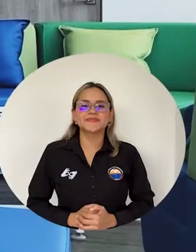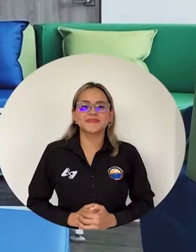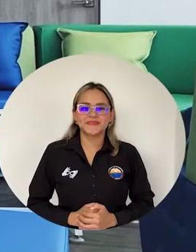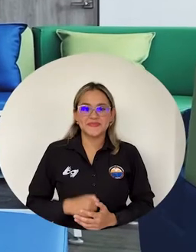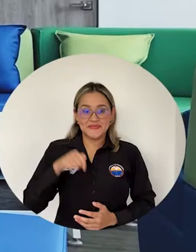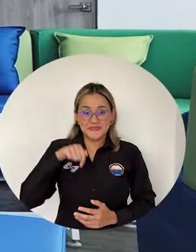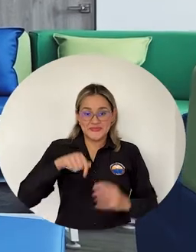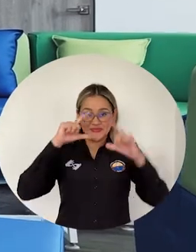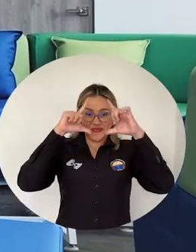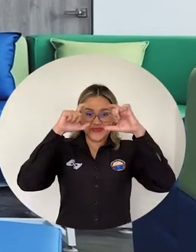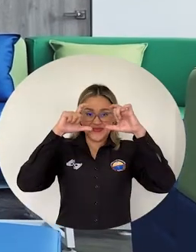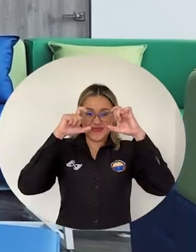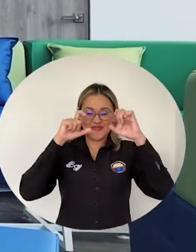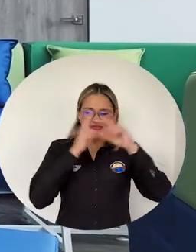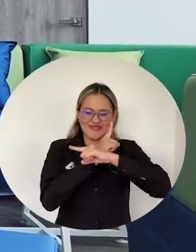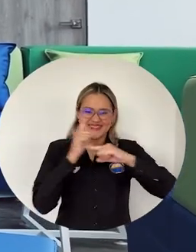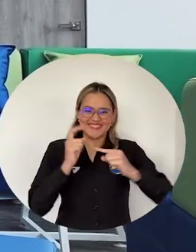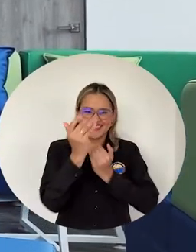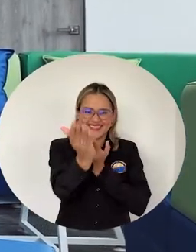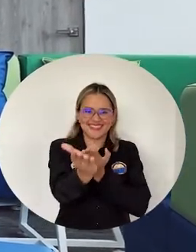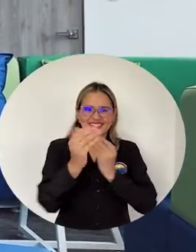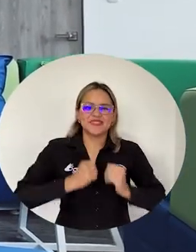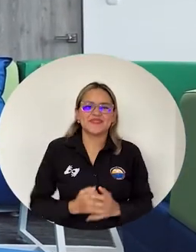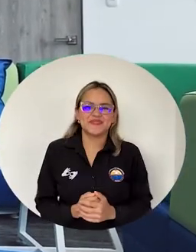Esta es nuestra imagen de la semana